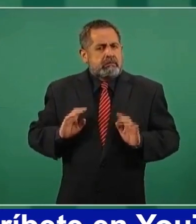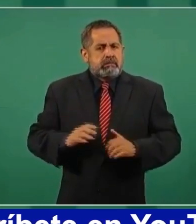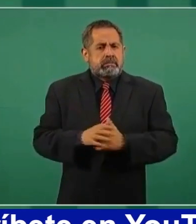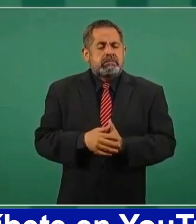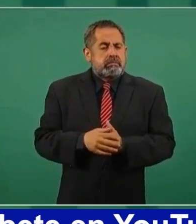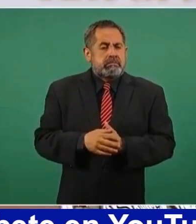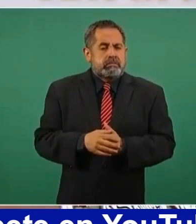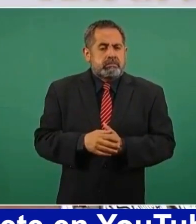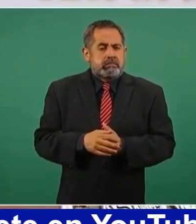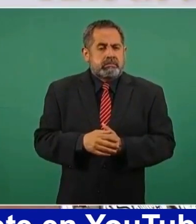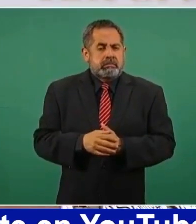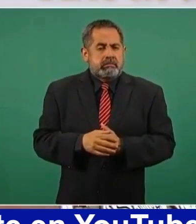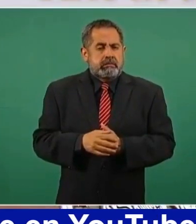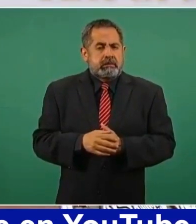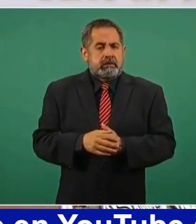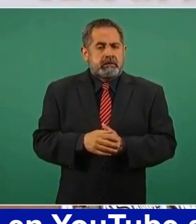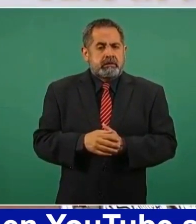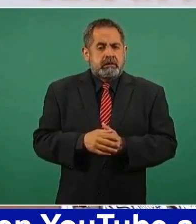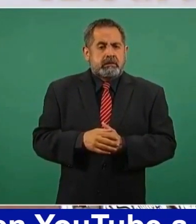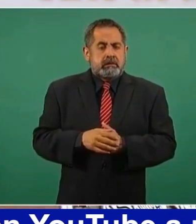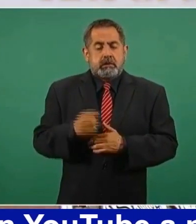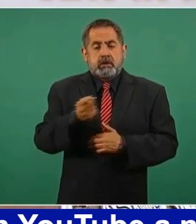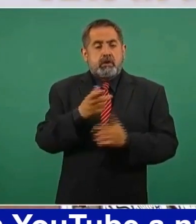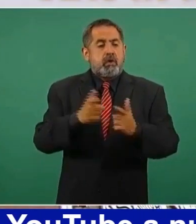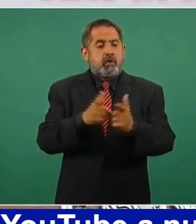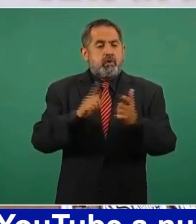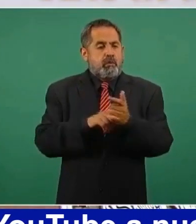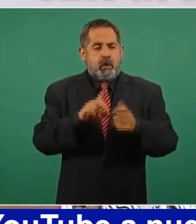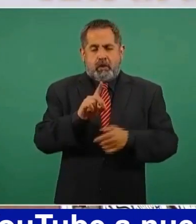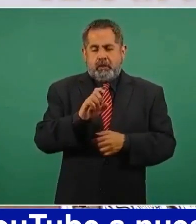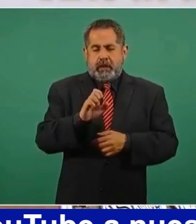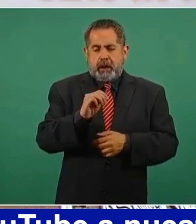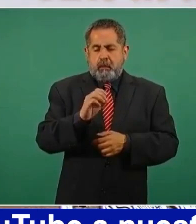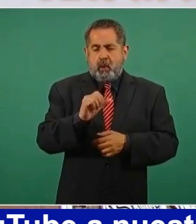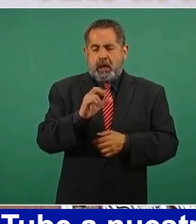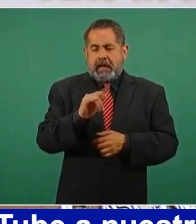Los del Partido Demócrata